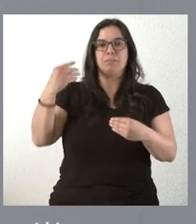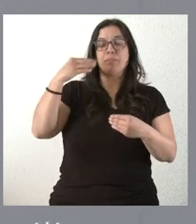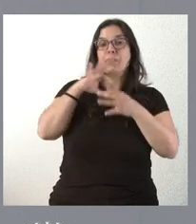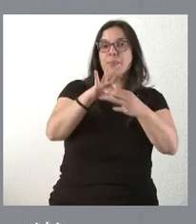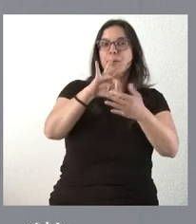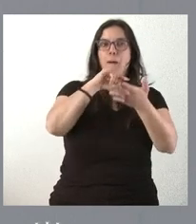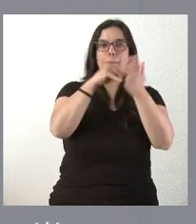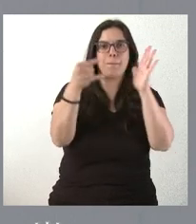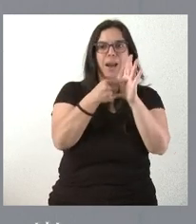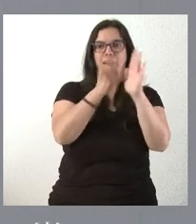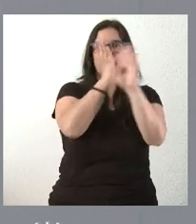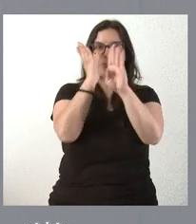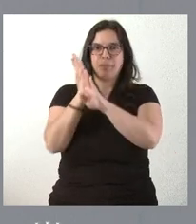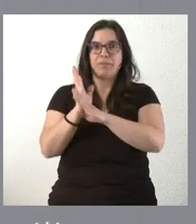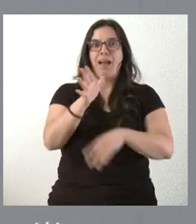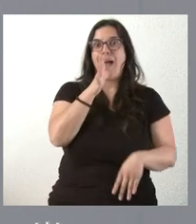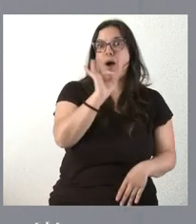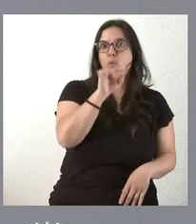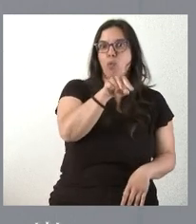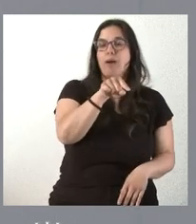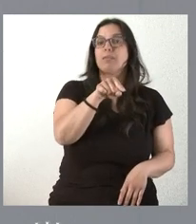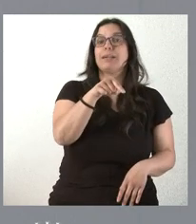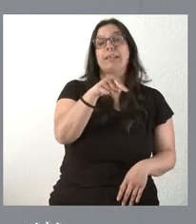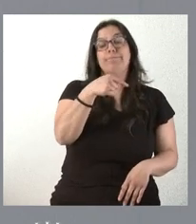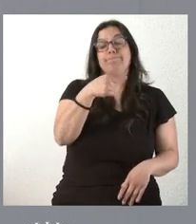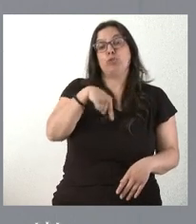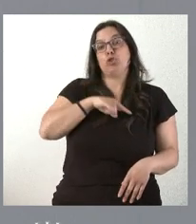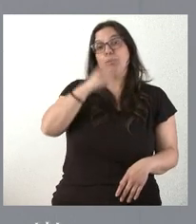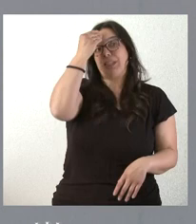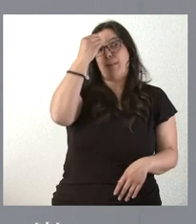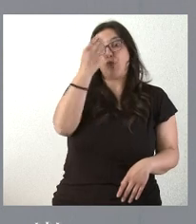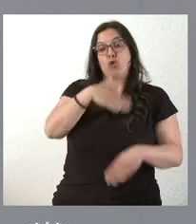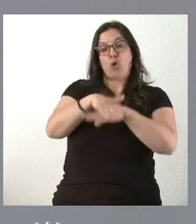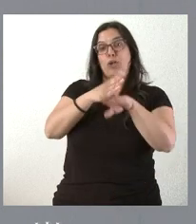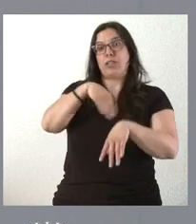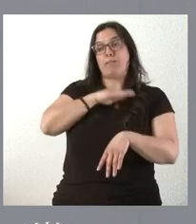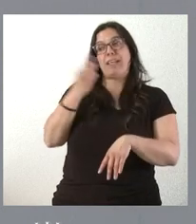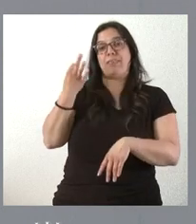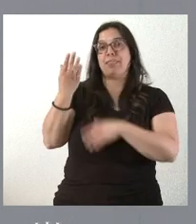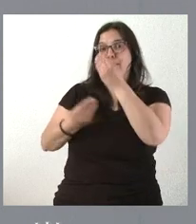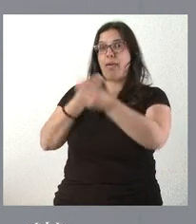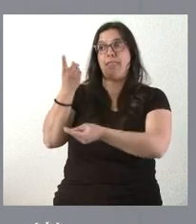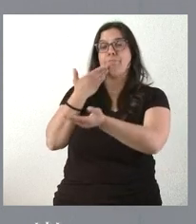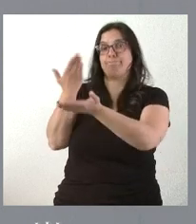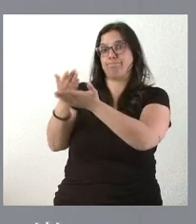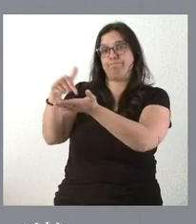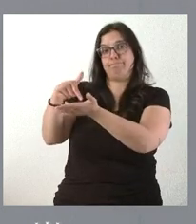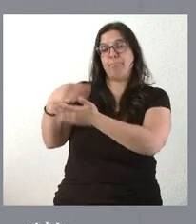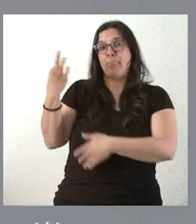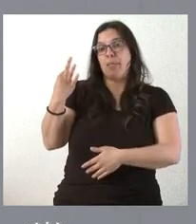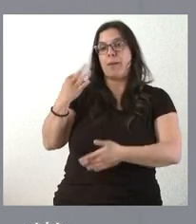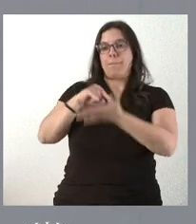de planificación hidráulica y eso es lo que le echamos de menos dentro del Gobierno de España y lo que le demandamos, que hubiera una planificación